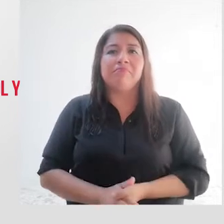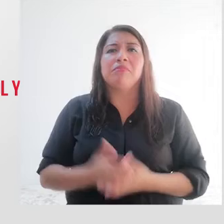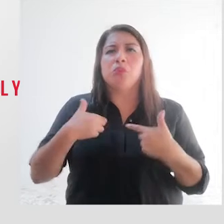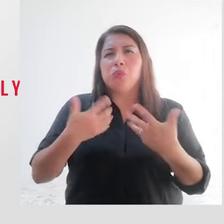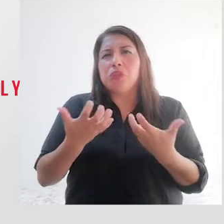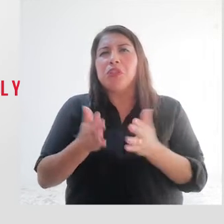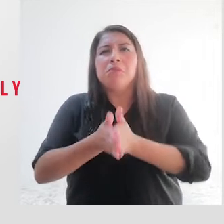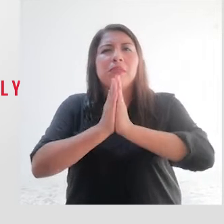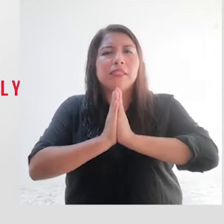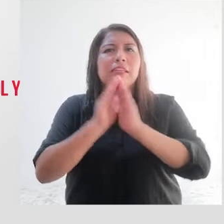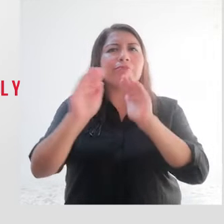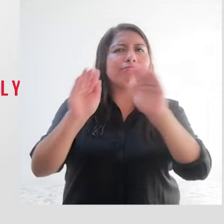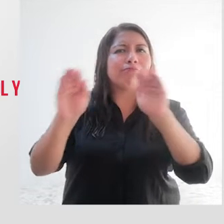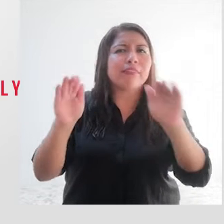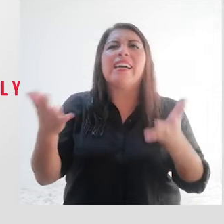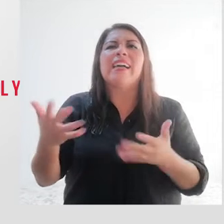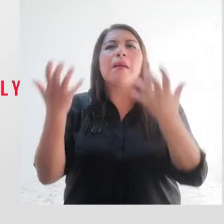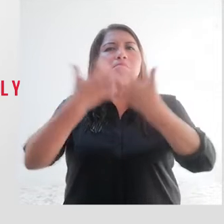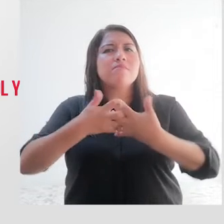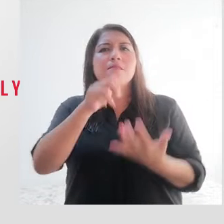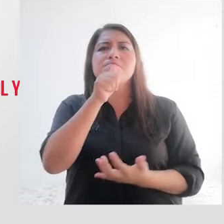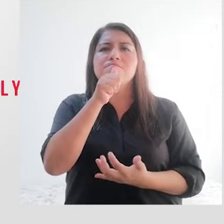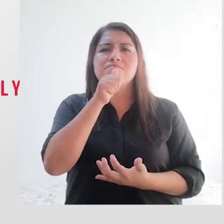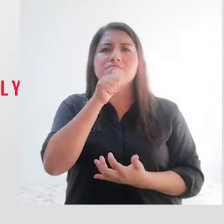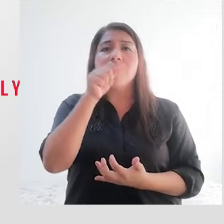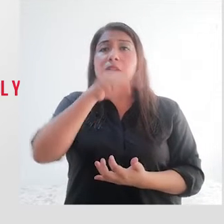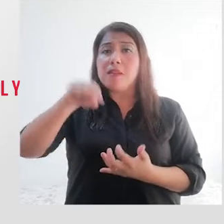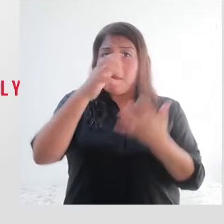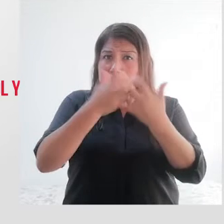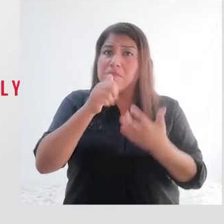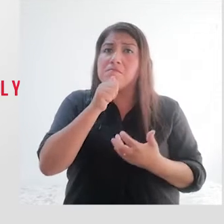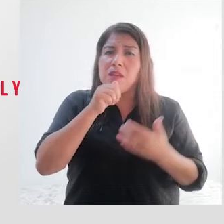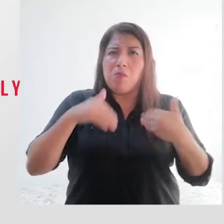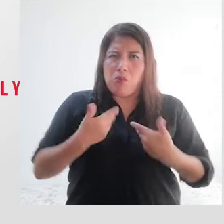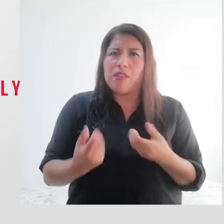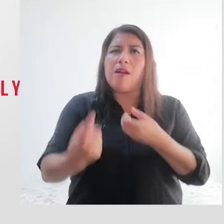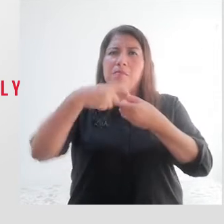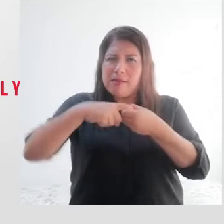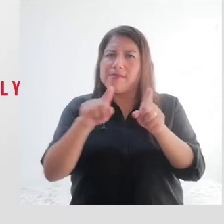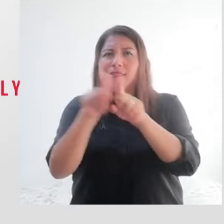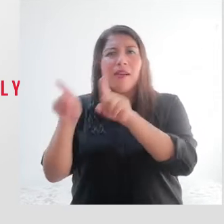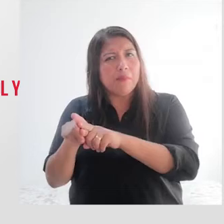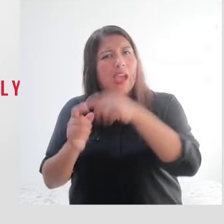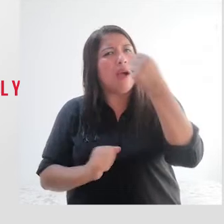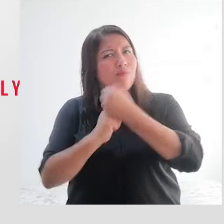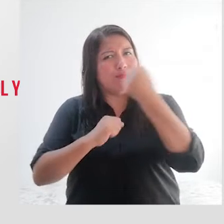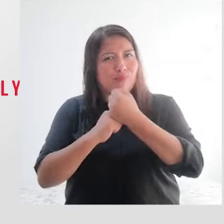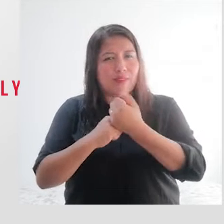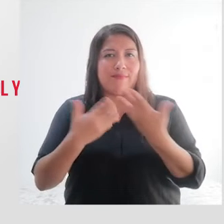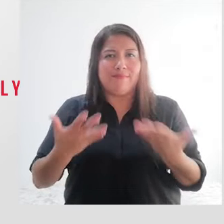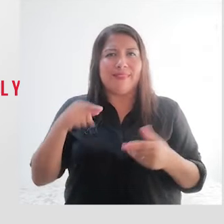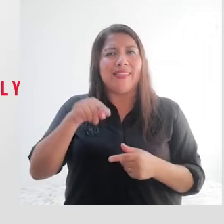poder hacer una convocatoria a la empresa privada para que puedan apoyar esta iniciativa y poder llegar